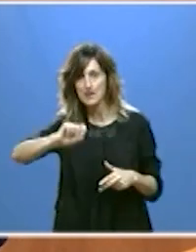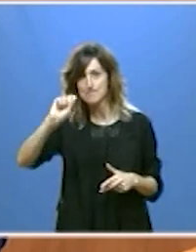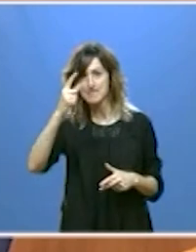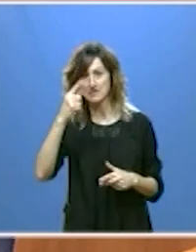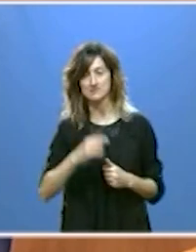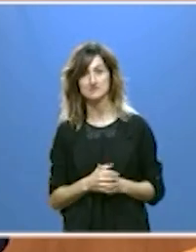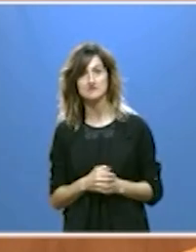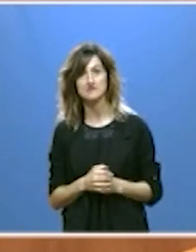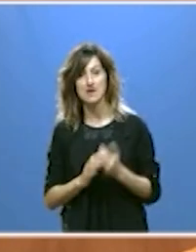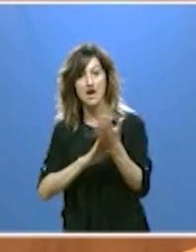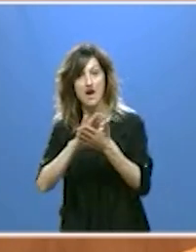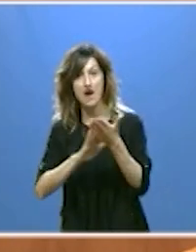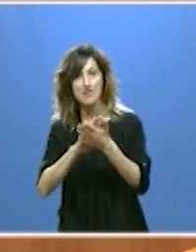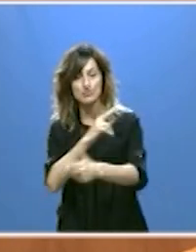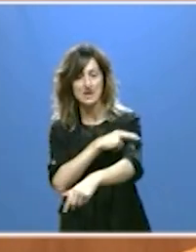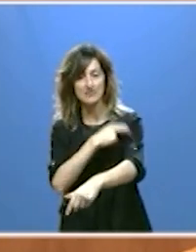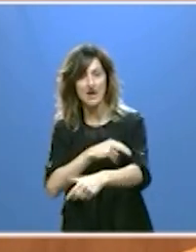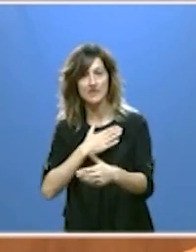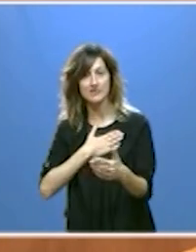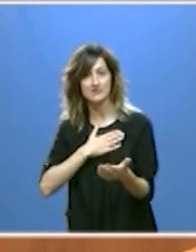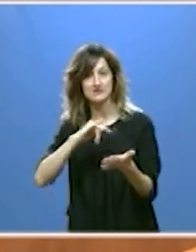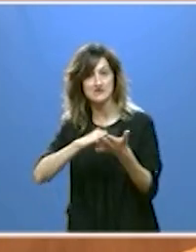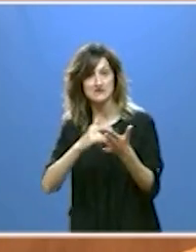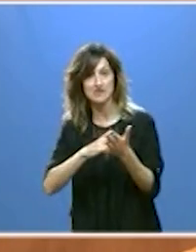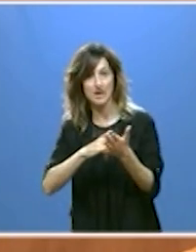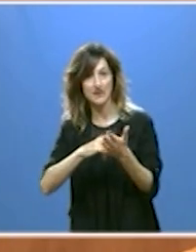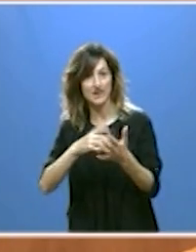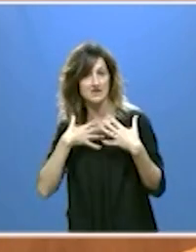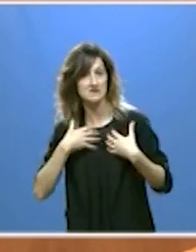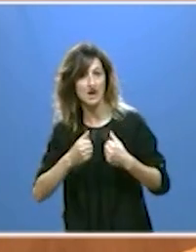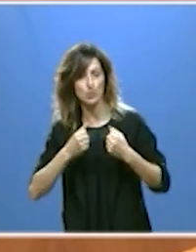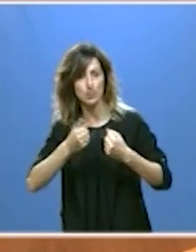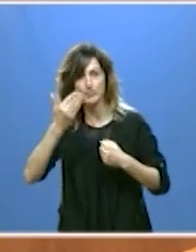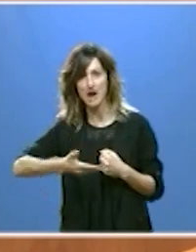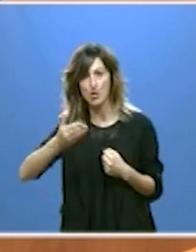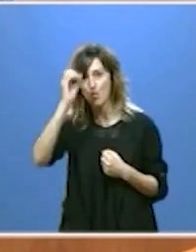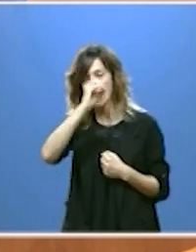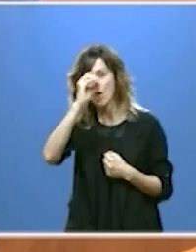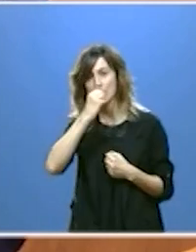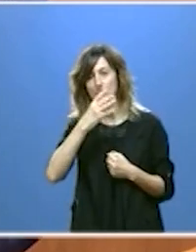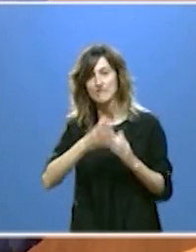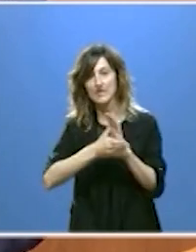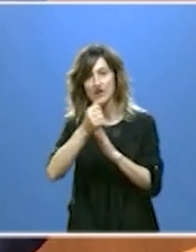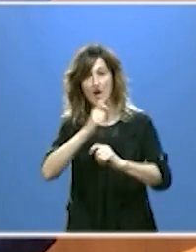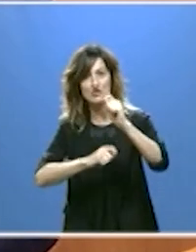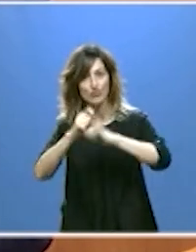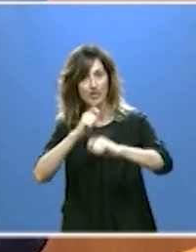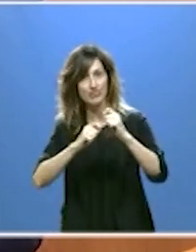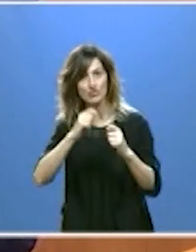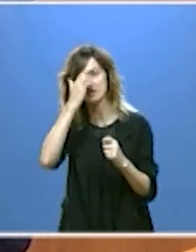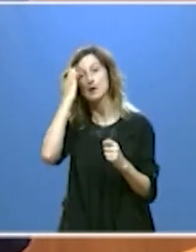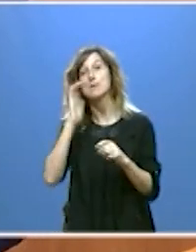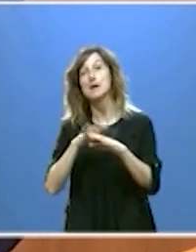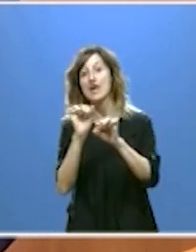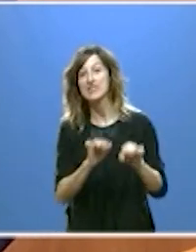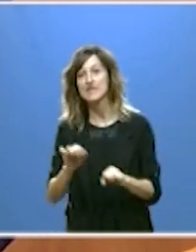Si hablamos de sanidad, nuestro sistema de salud está entre los mejor valorados por la Federación de Asociaciones para la